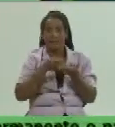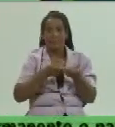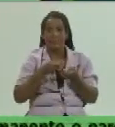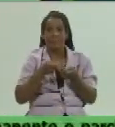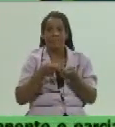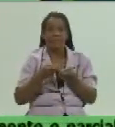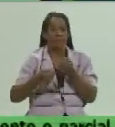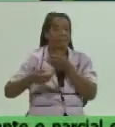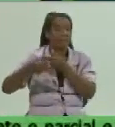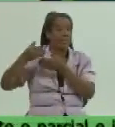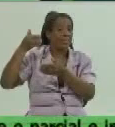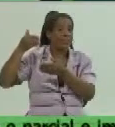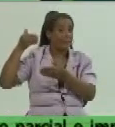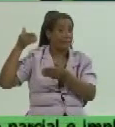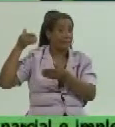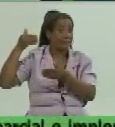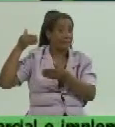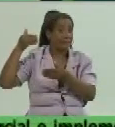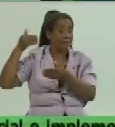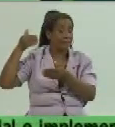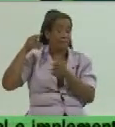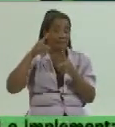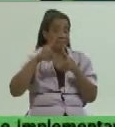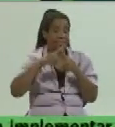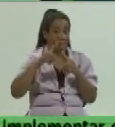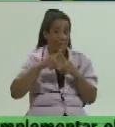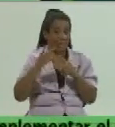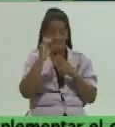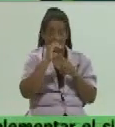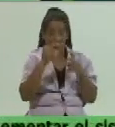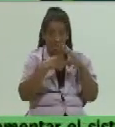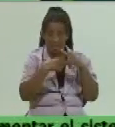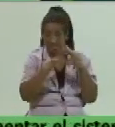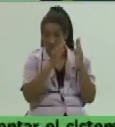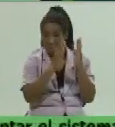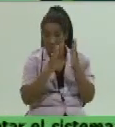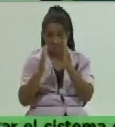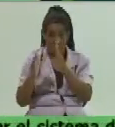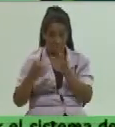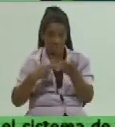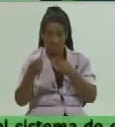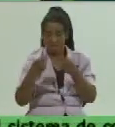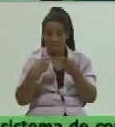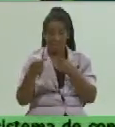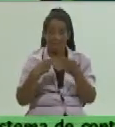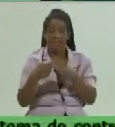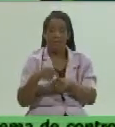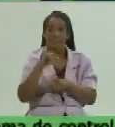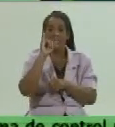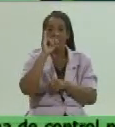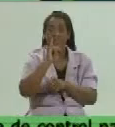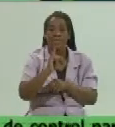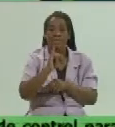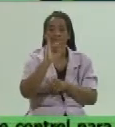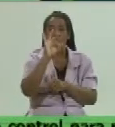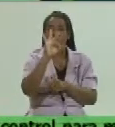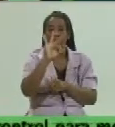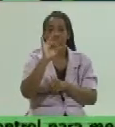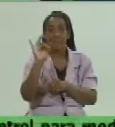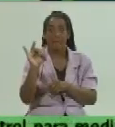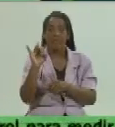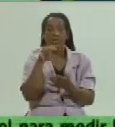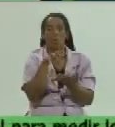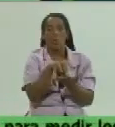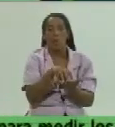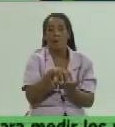antes de la tarea de ordenamiento y por ende de la política de comercialización 687 establecimientos